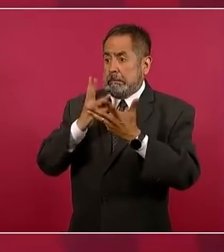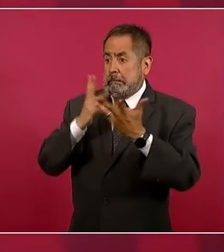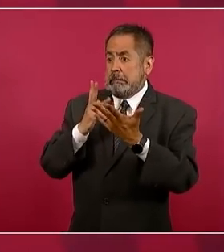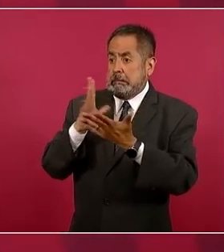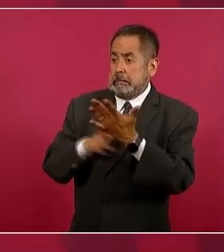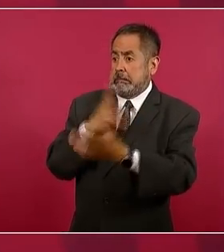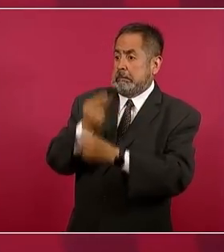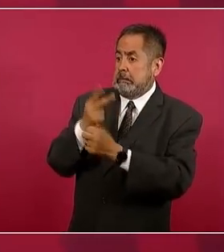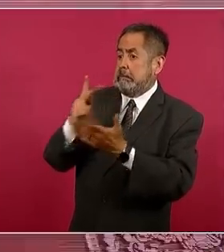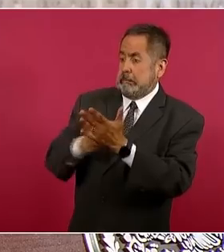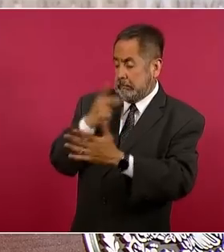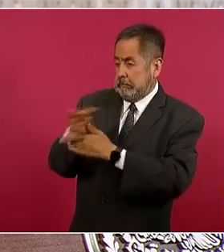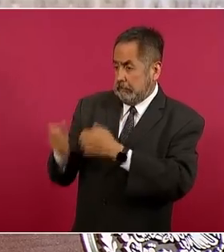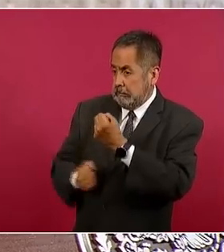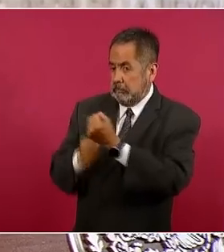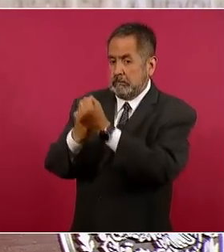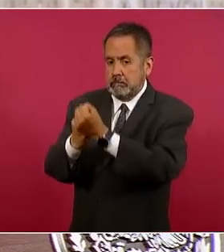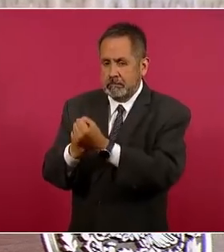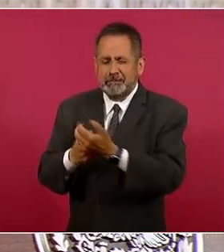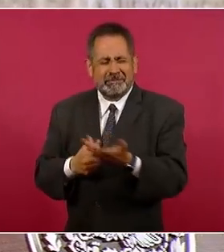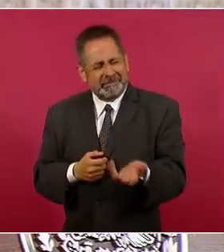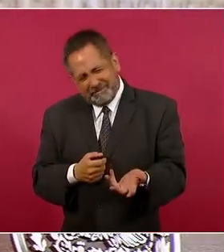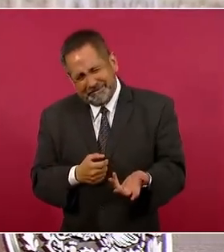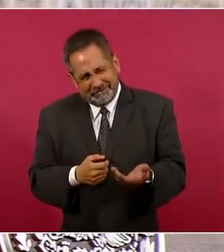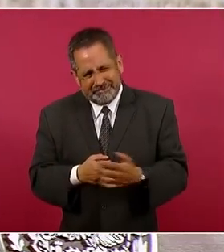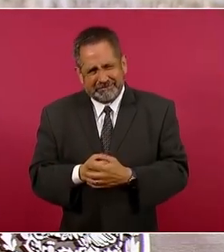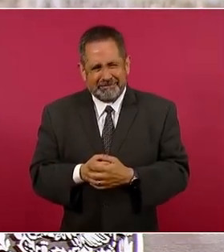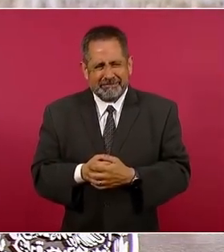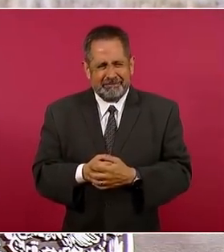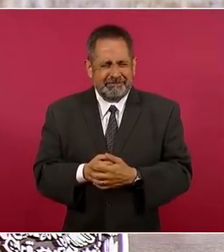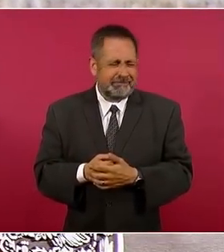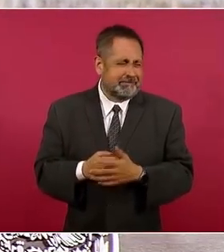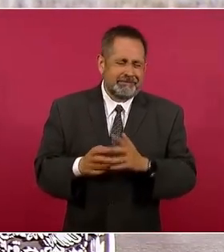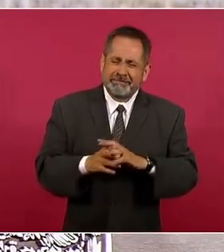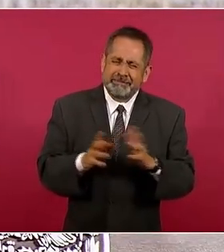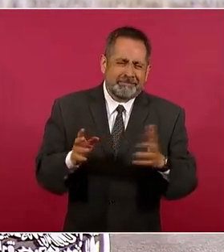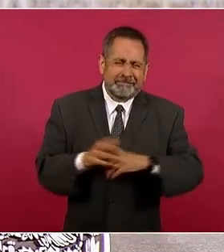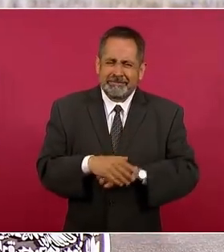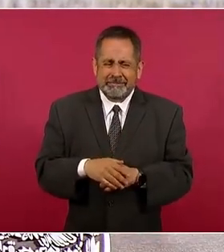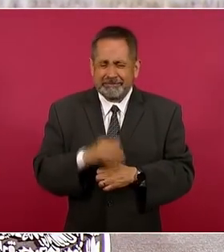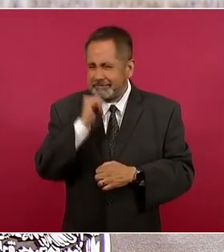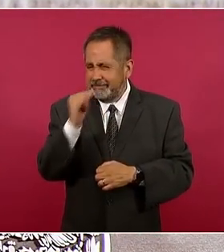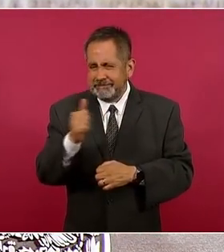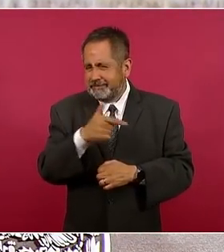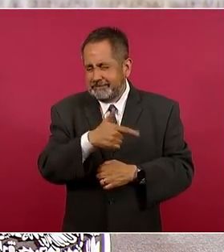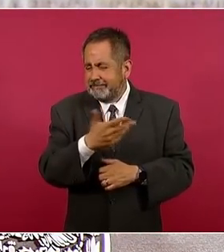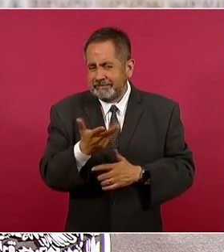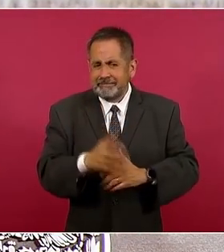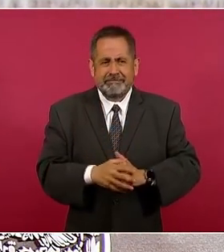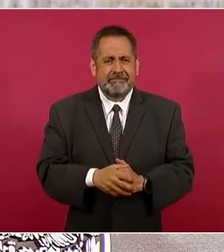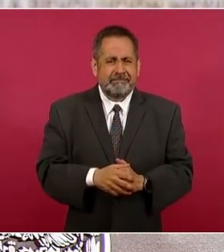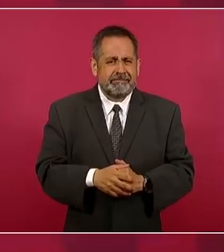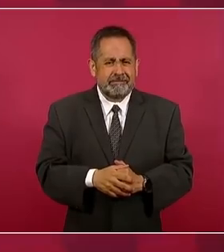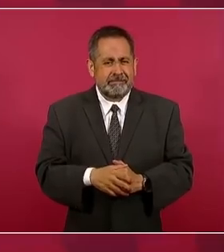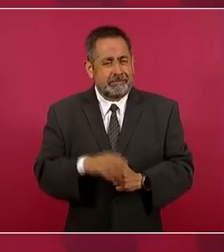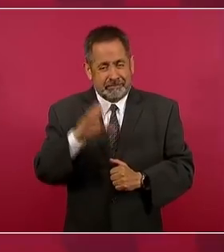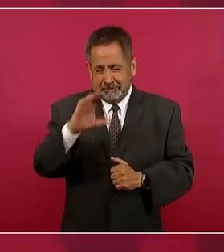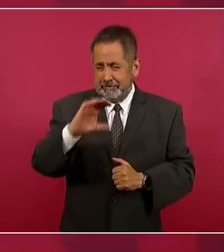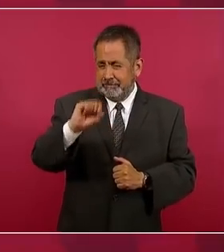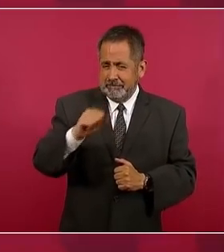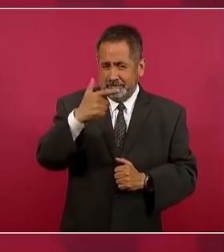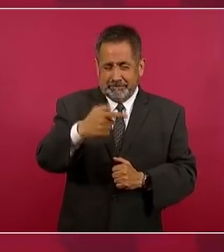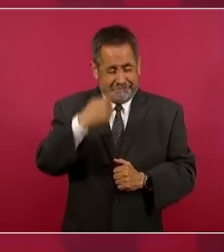el segundo piso que ya se le estaba apuntalando para que no se cayera. Salinas de